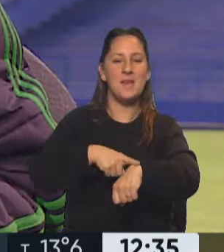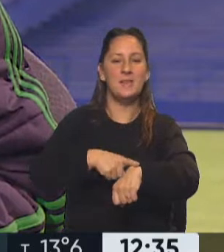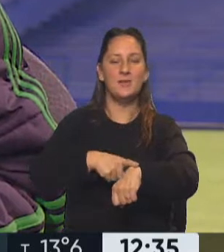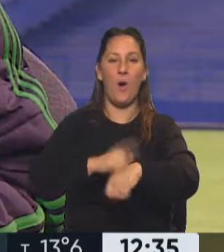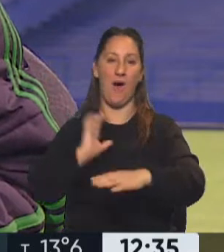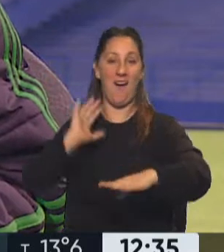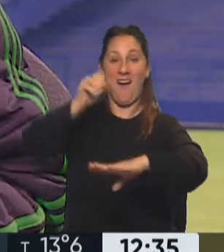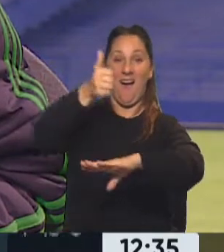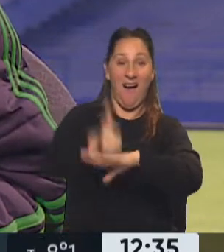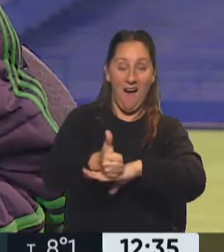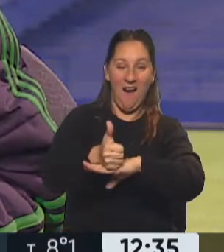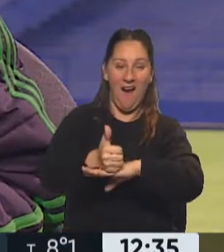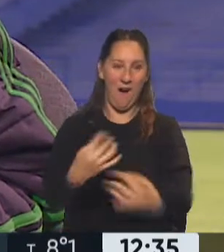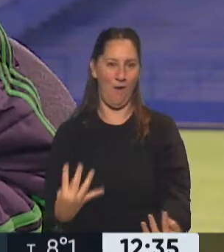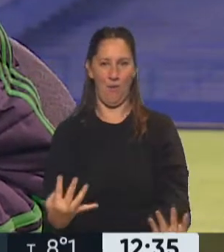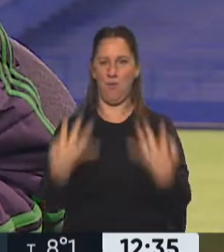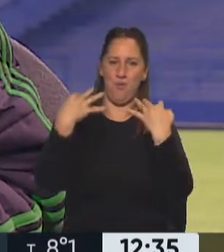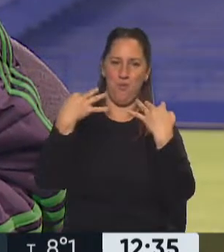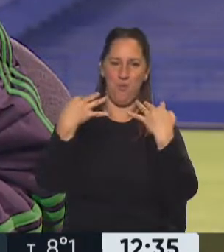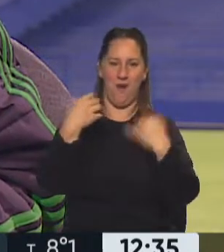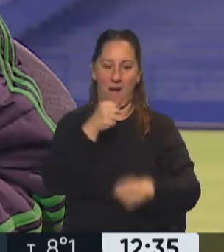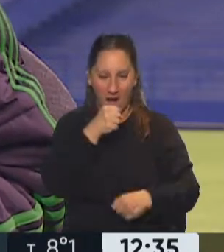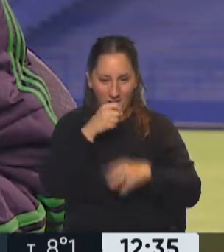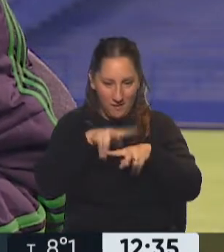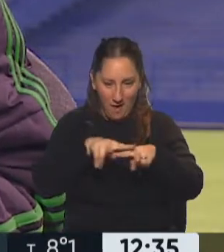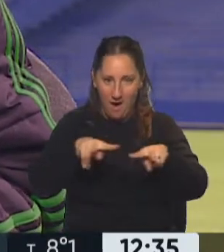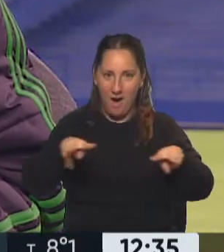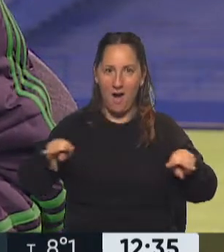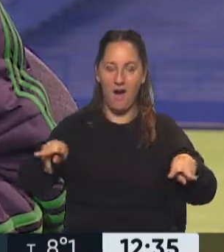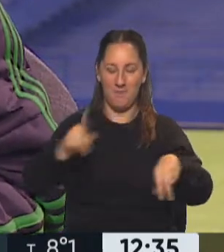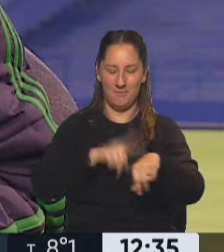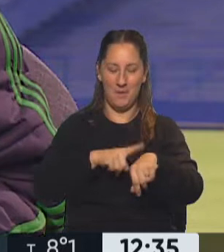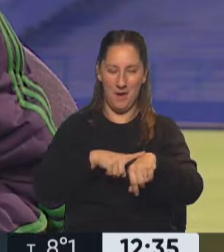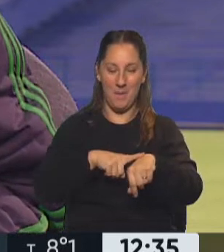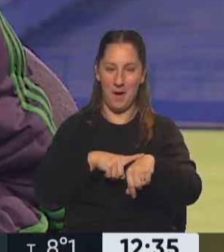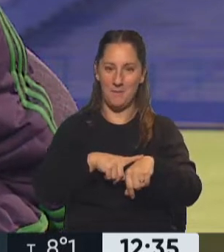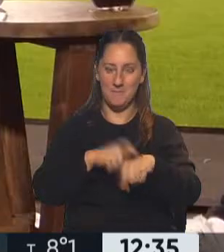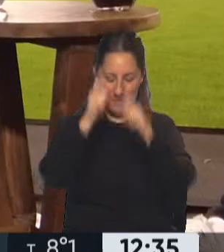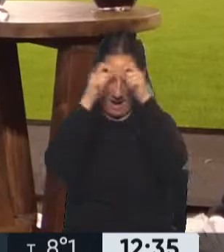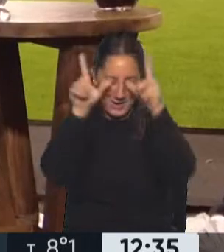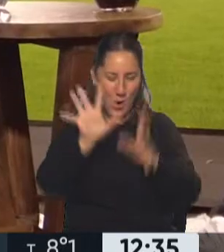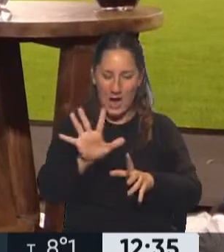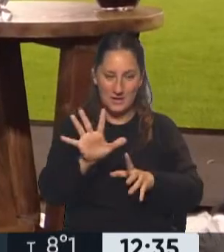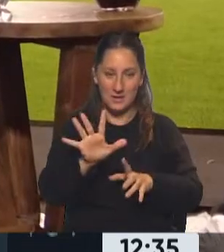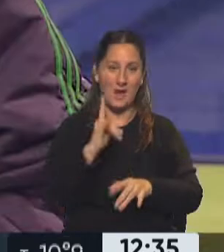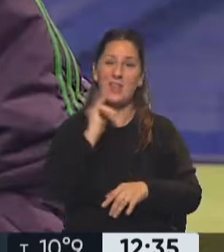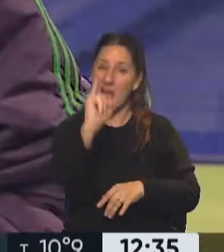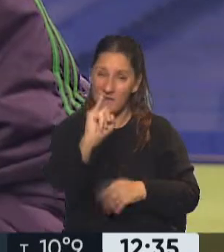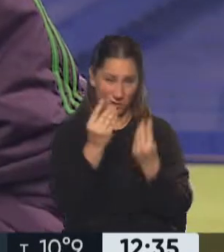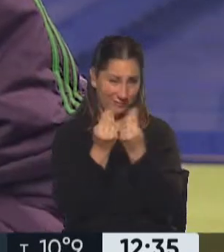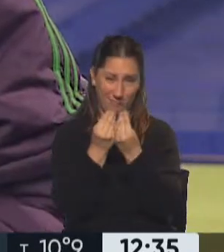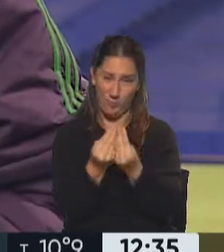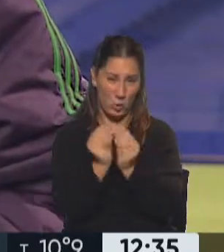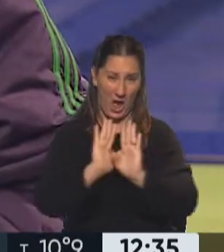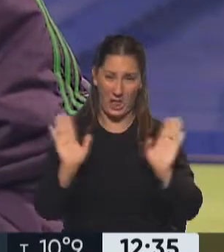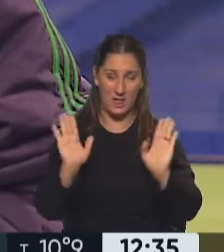salida al escenario con toda la gente y como de estar parado y que esté toda la gente ahí. Eso es lo que más me imagino. Te aviso que va a estar lleno. A mí